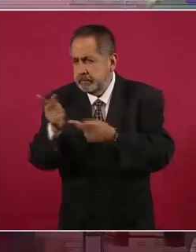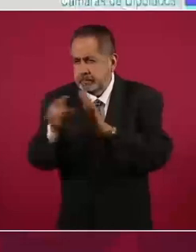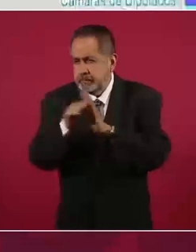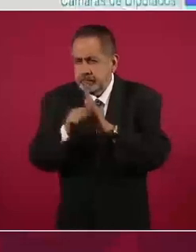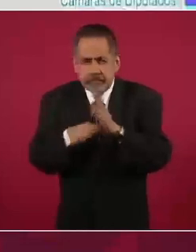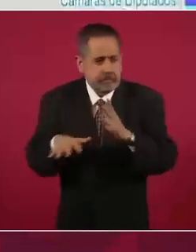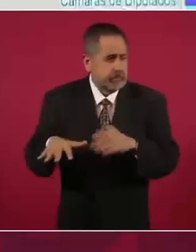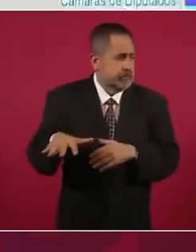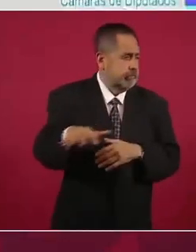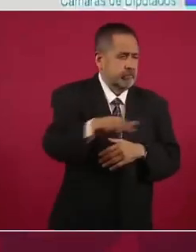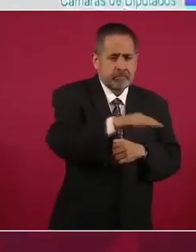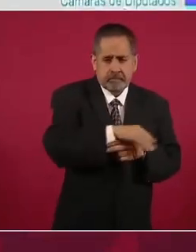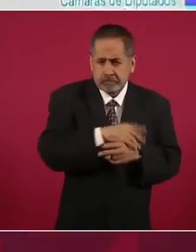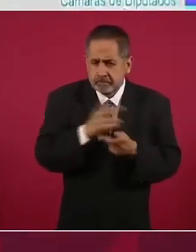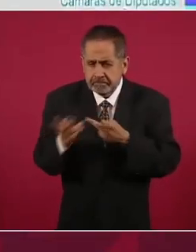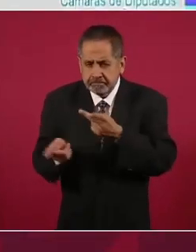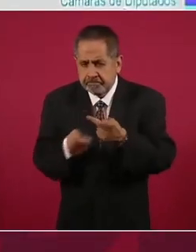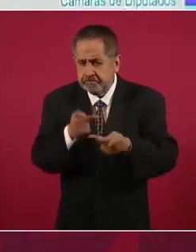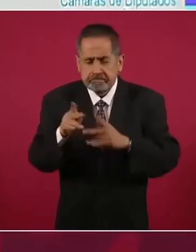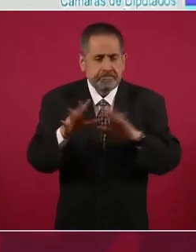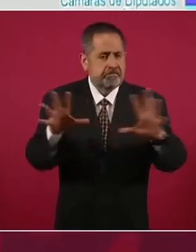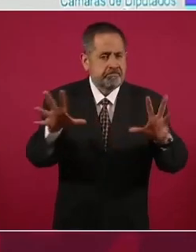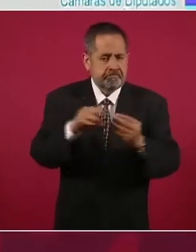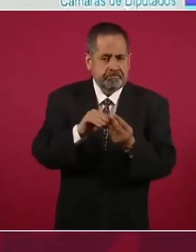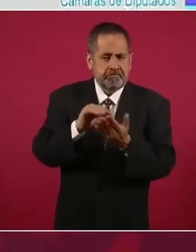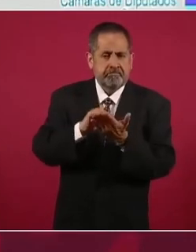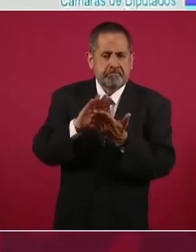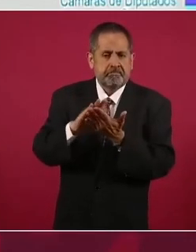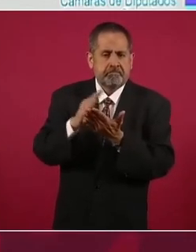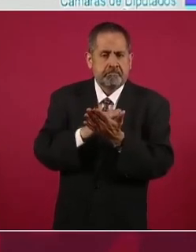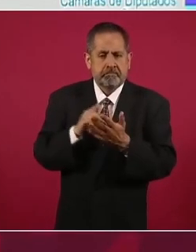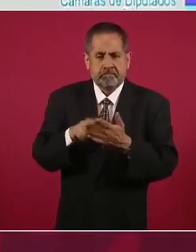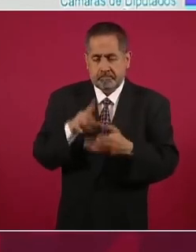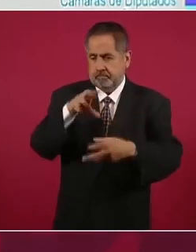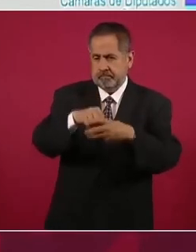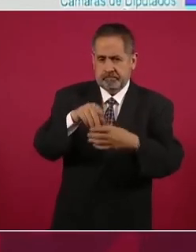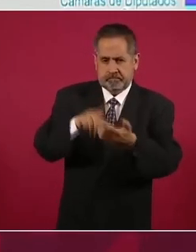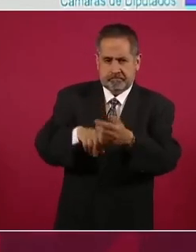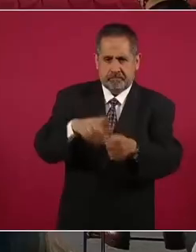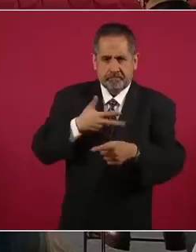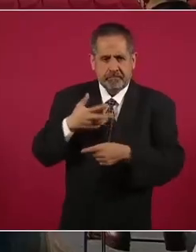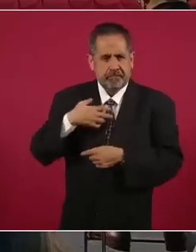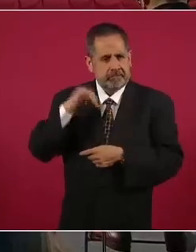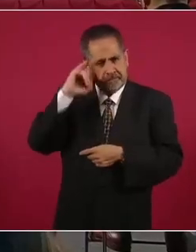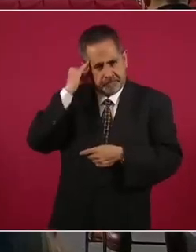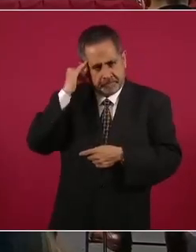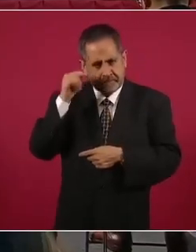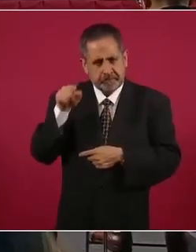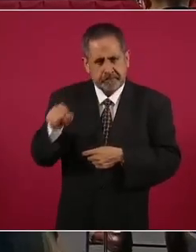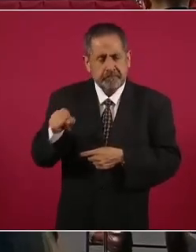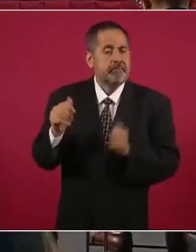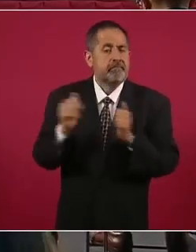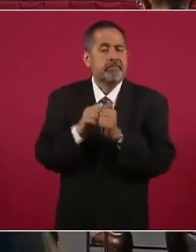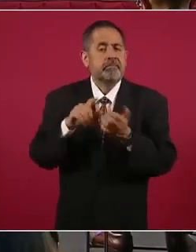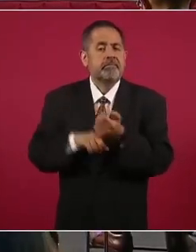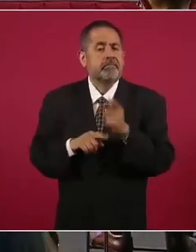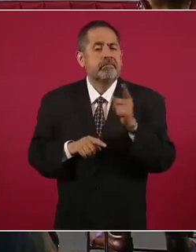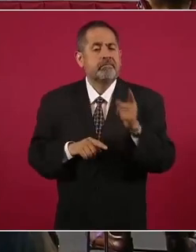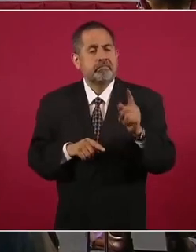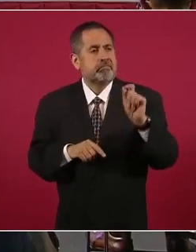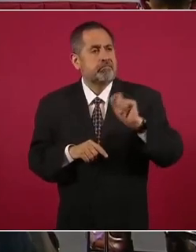Es el indígena y el